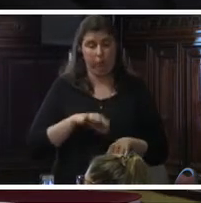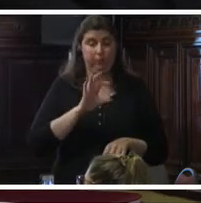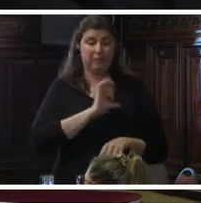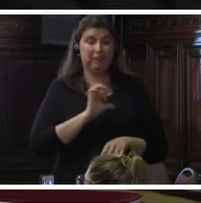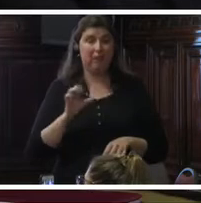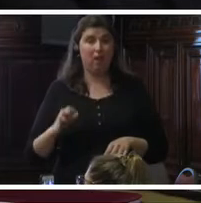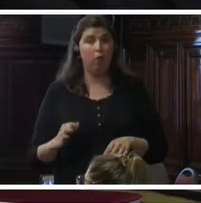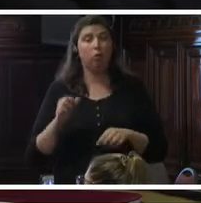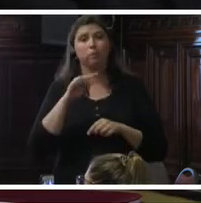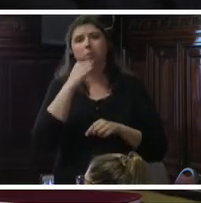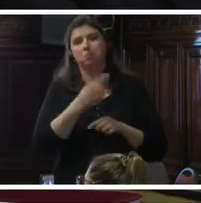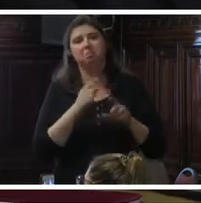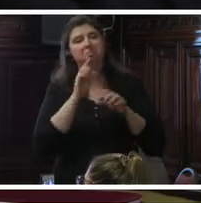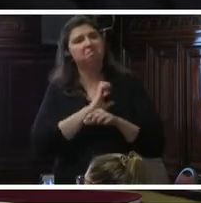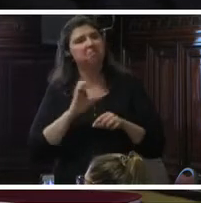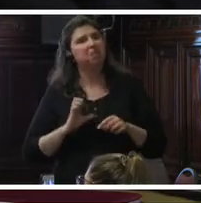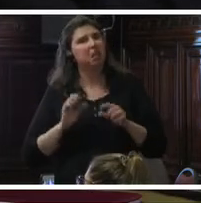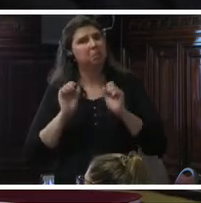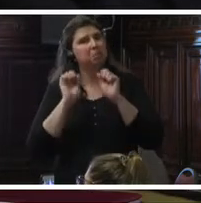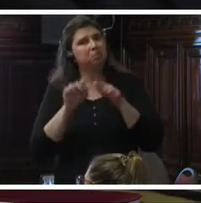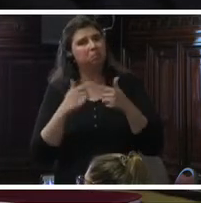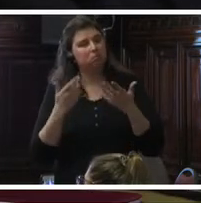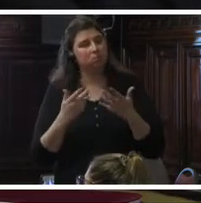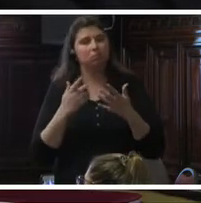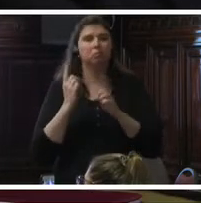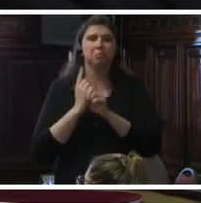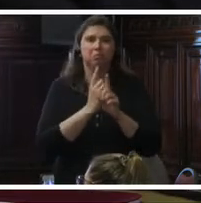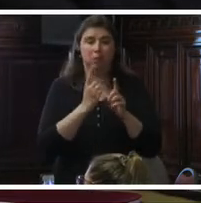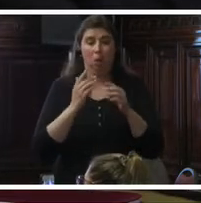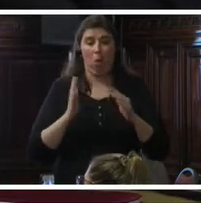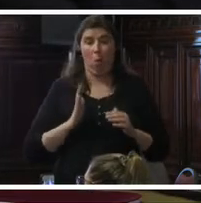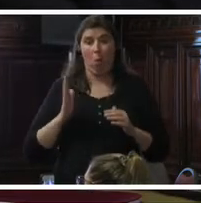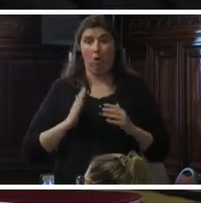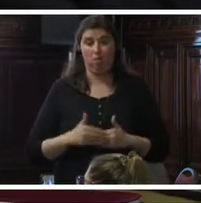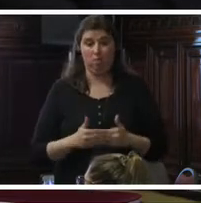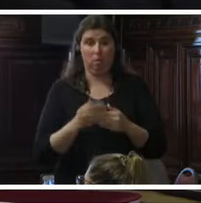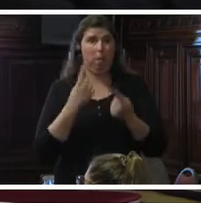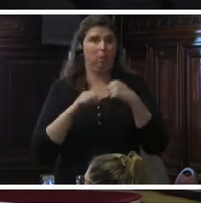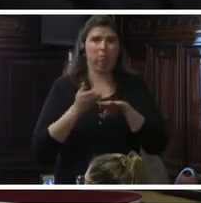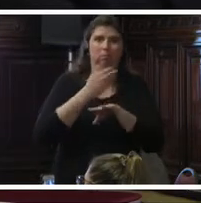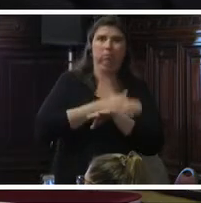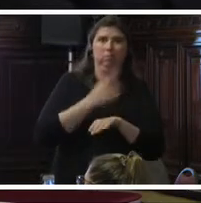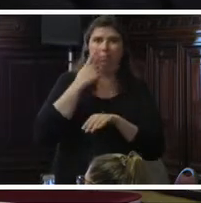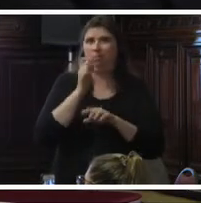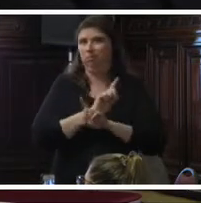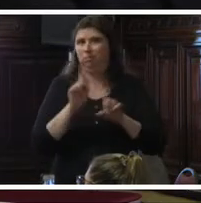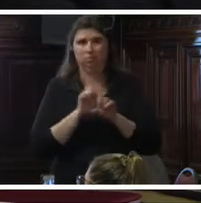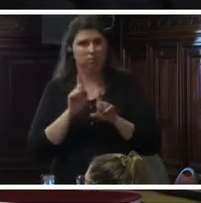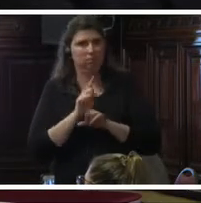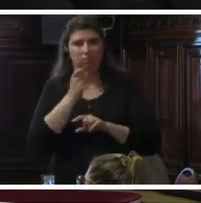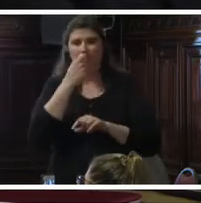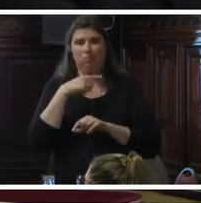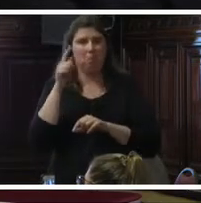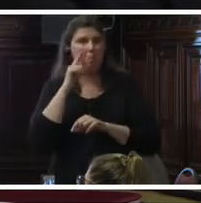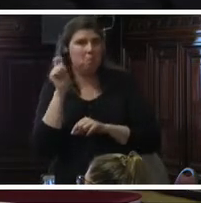el Estado llegó a las comunidades para dar seguimiento a las mujeres embarazadas, pero no llevó oferta de anticoncepción y anticoncepción de emergencia